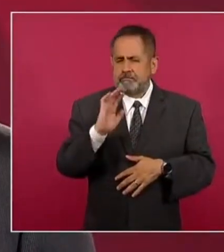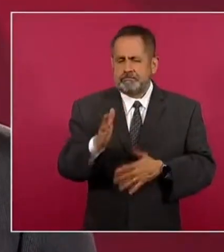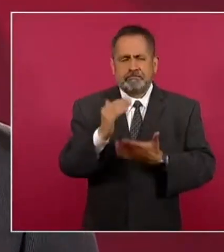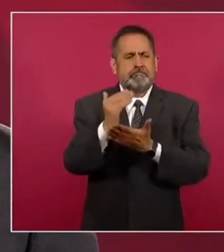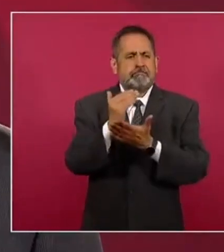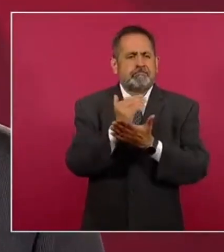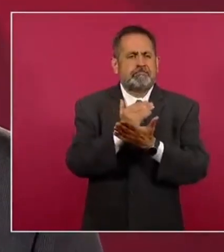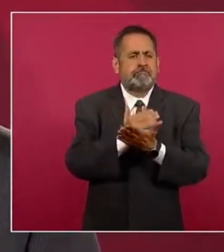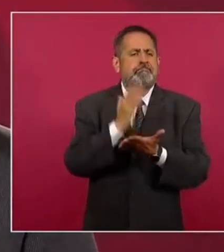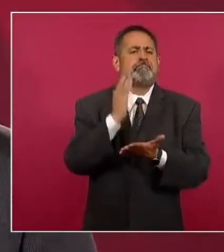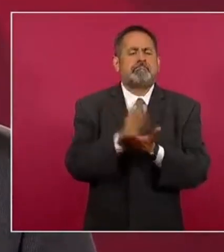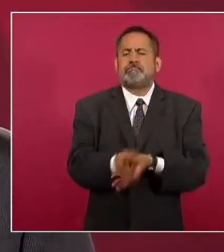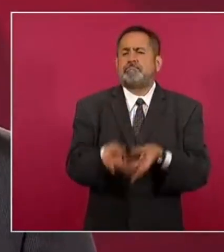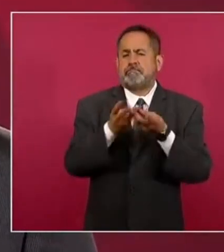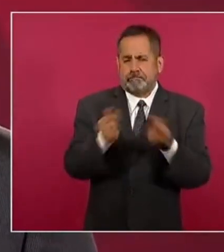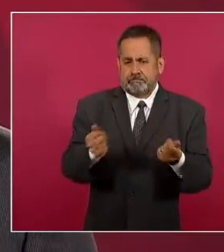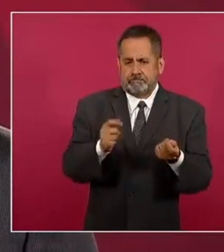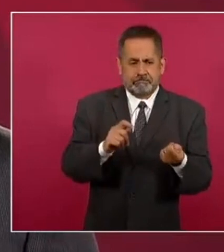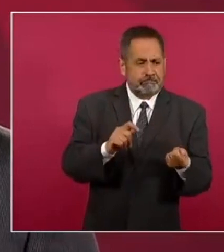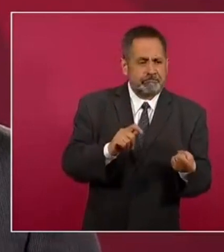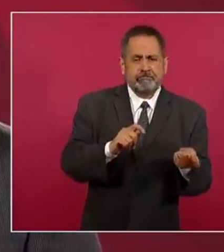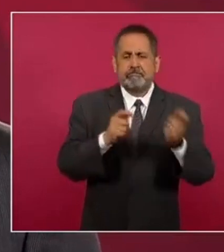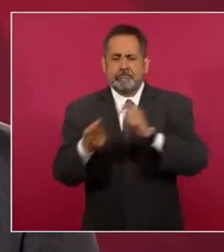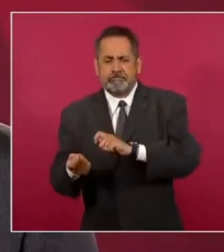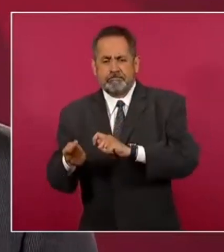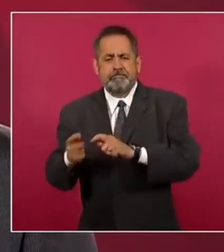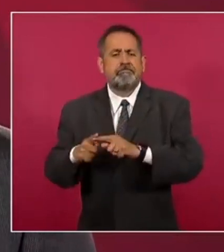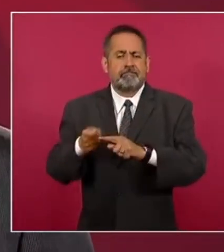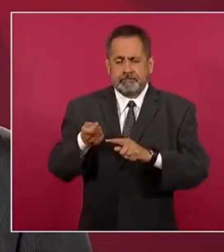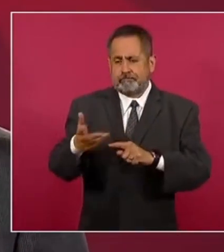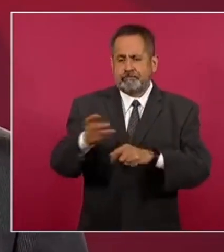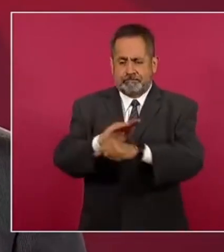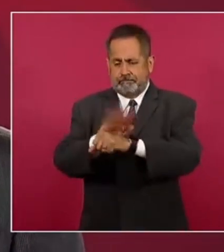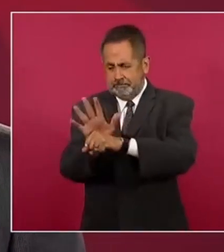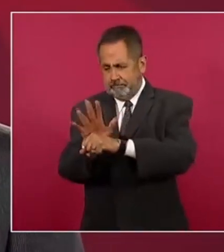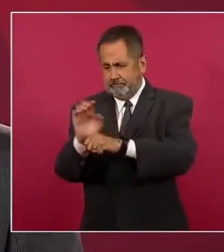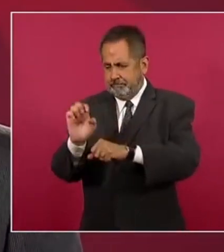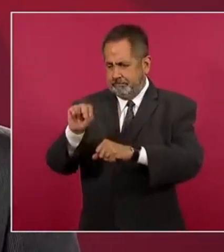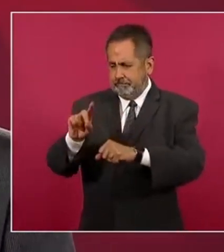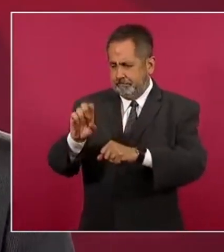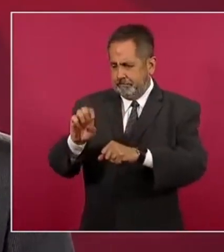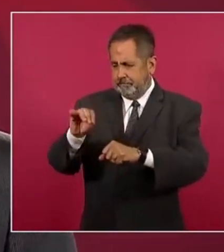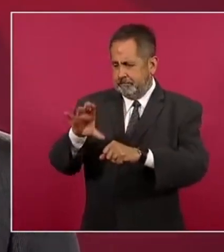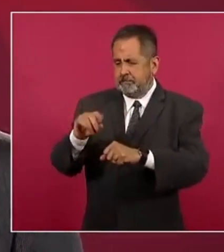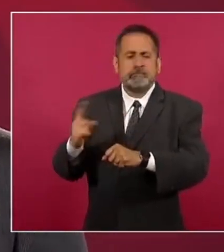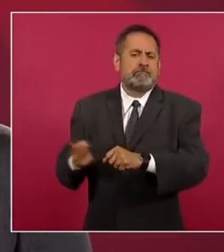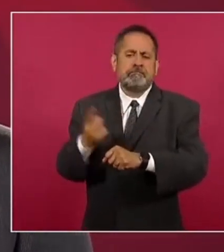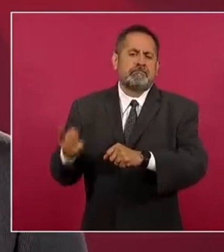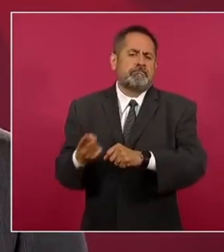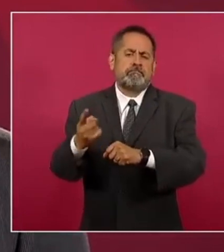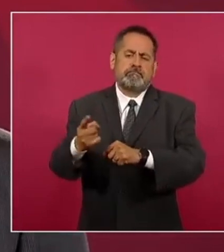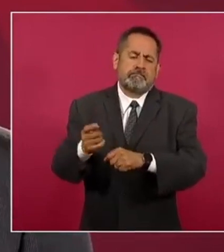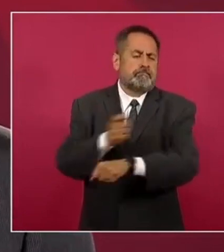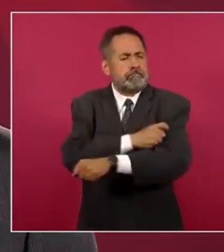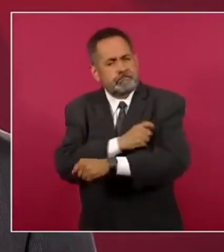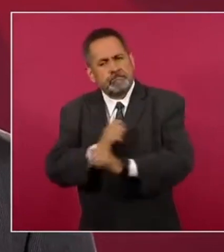y transitando a el estado endémico. Y por tanto, y esto es lo último que comento, como acaba de decir el presidente, el